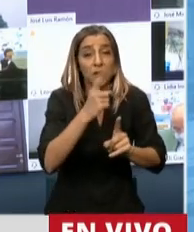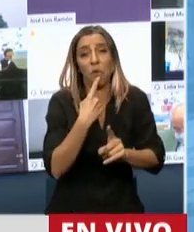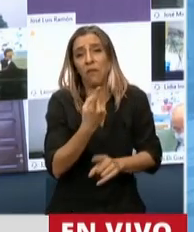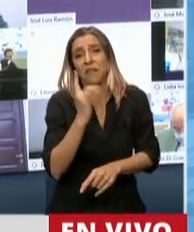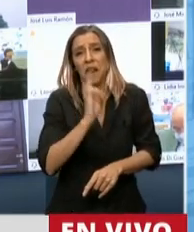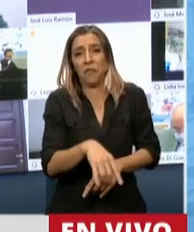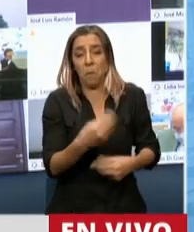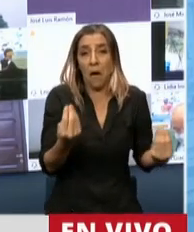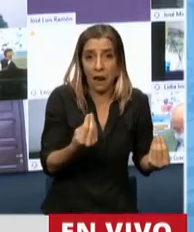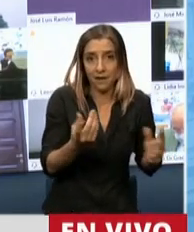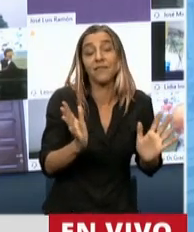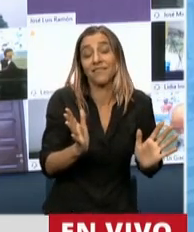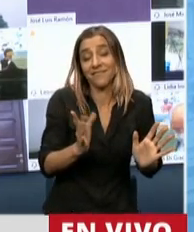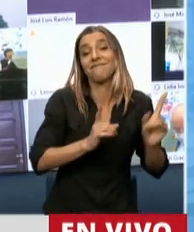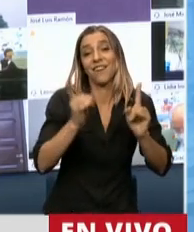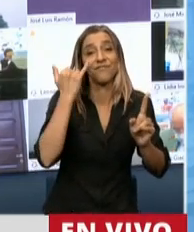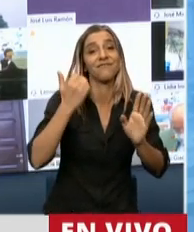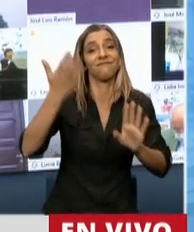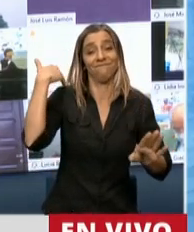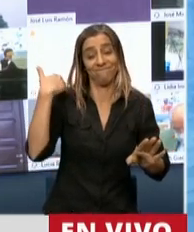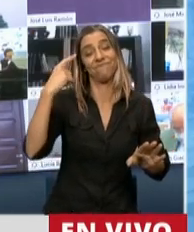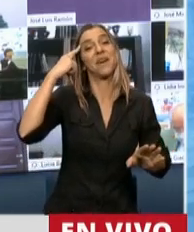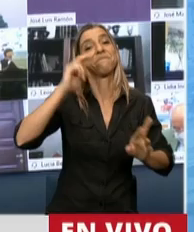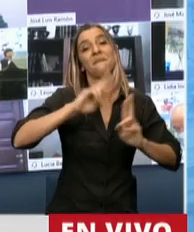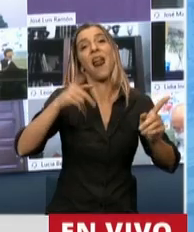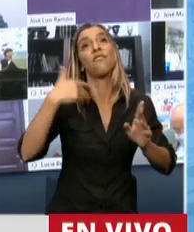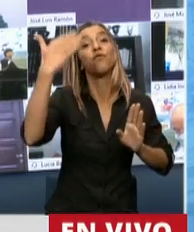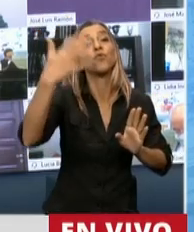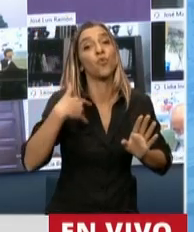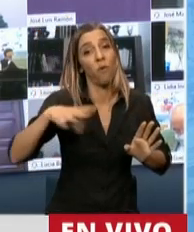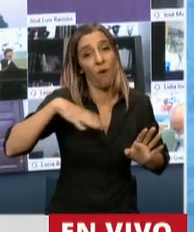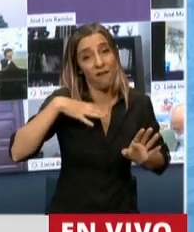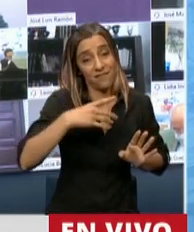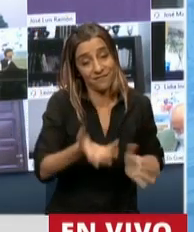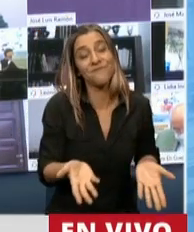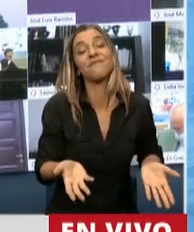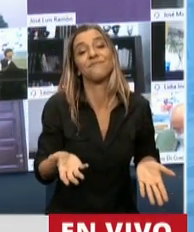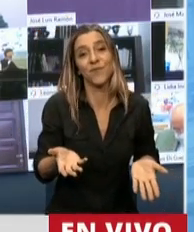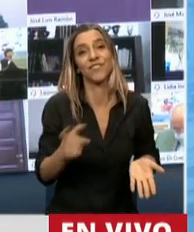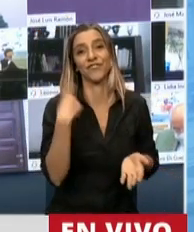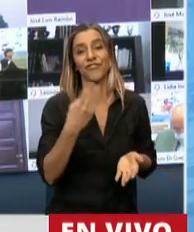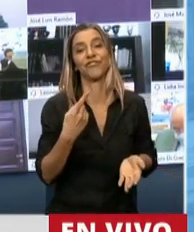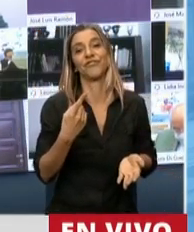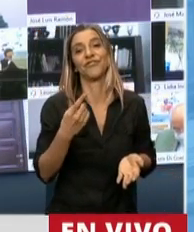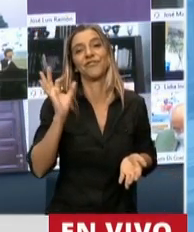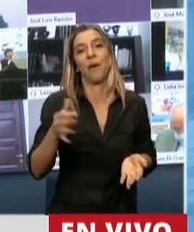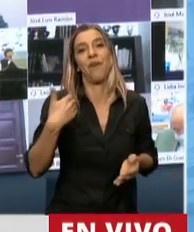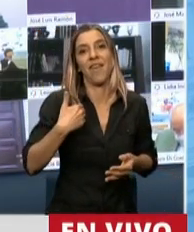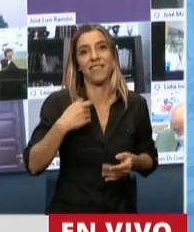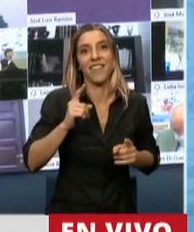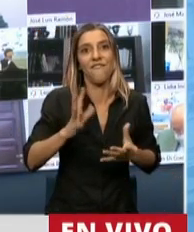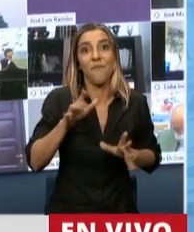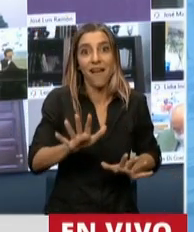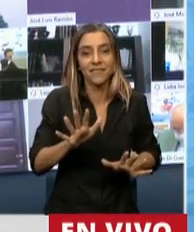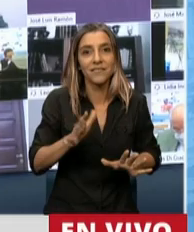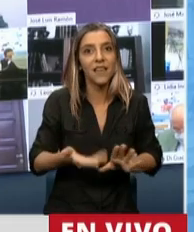salida de la Argentina en Ezeiza, rememorando a César Milstein. Bueno, esa es la Argentina que nosotros queremos, que